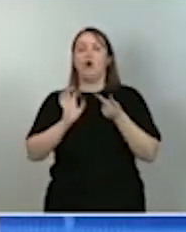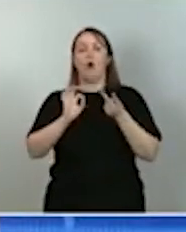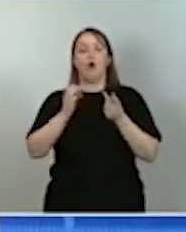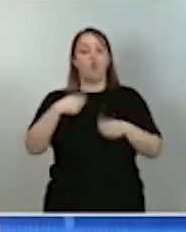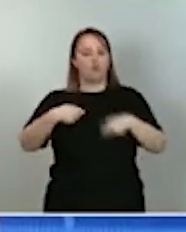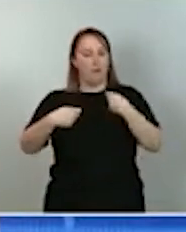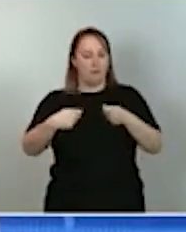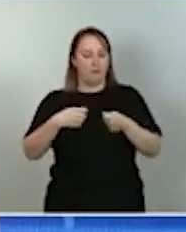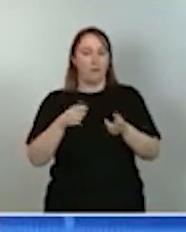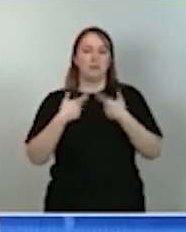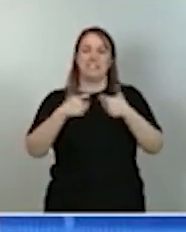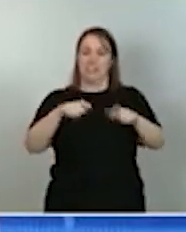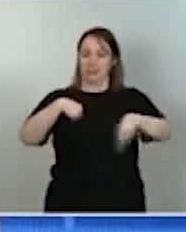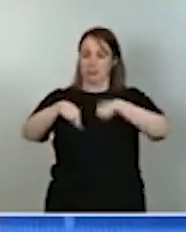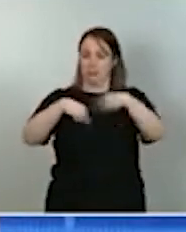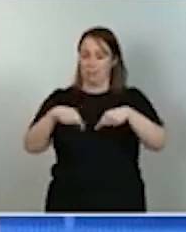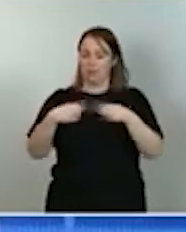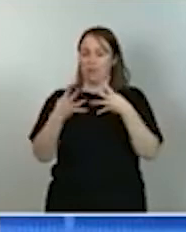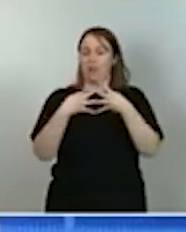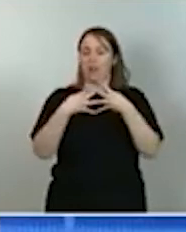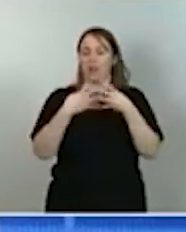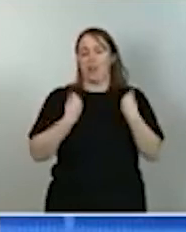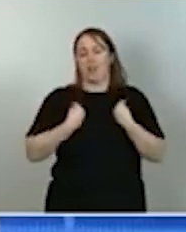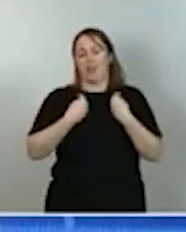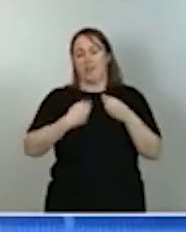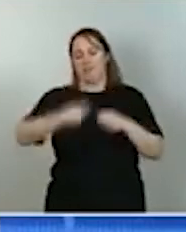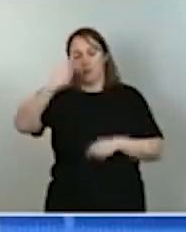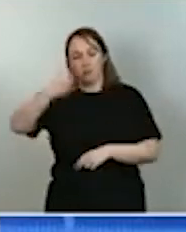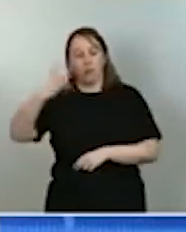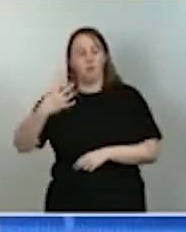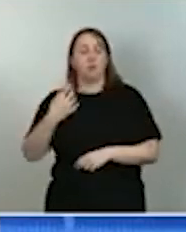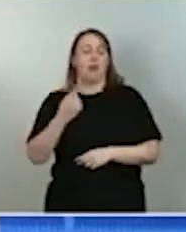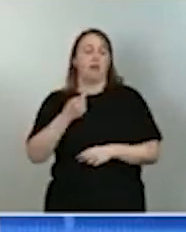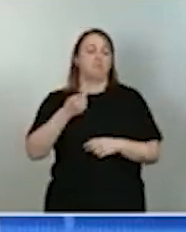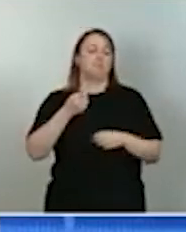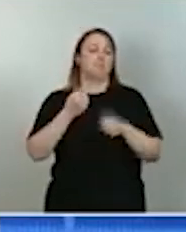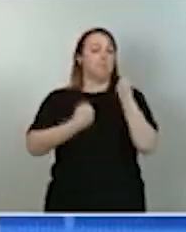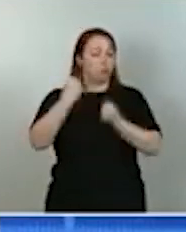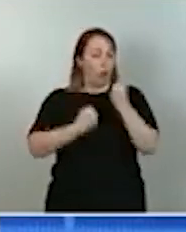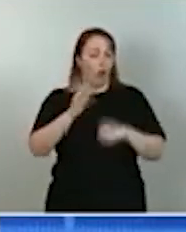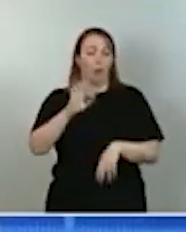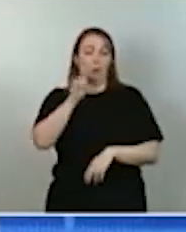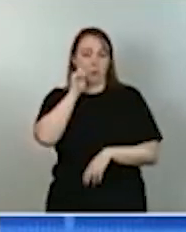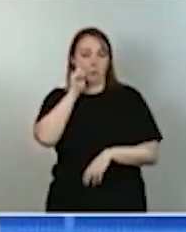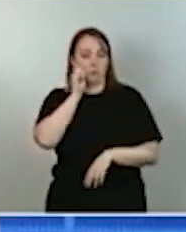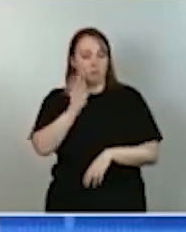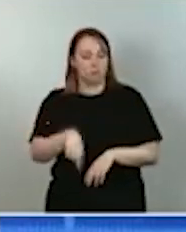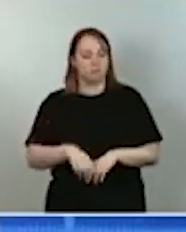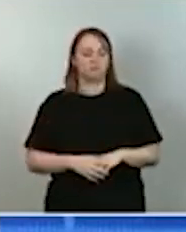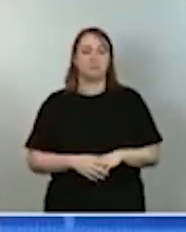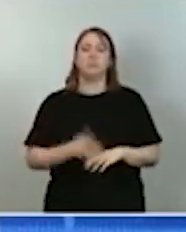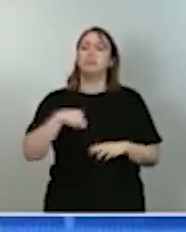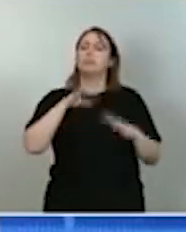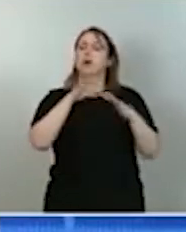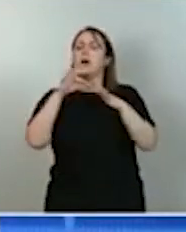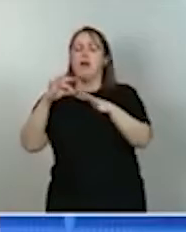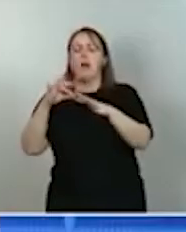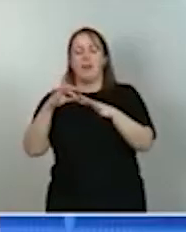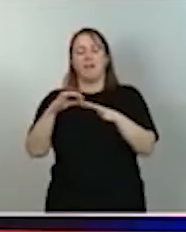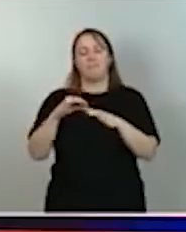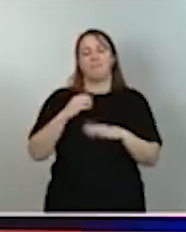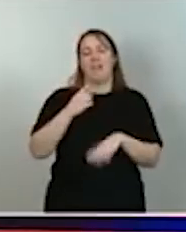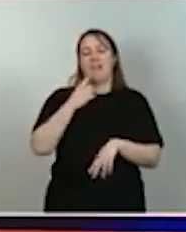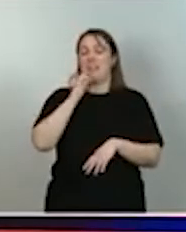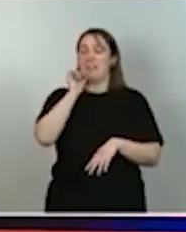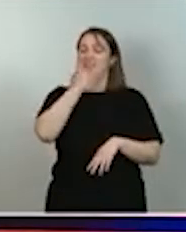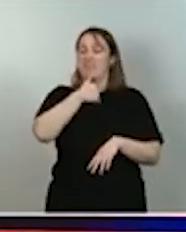infraestructuras, la automoción o el turismo. También somos líderes en el ámbito de la ciberseguridad y estamos a la cabeza del